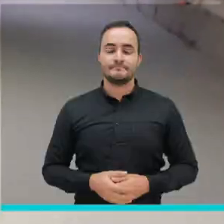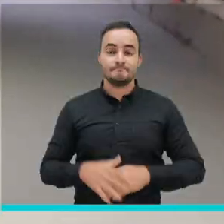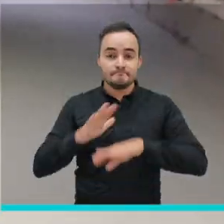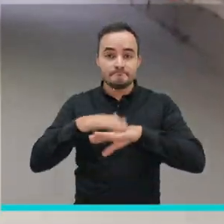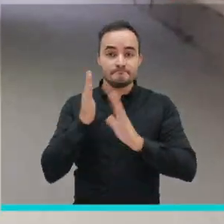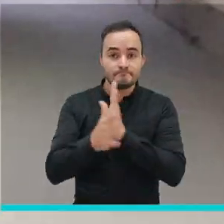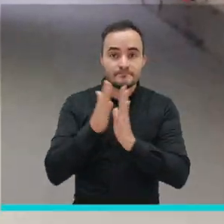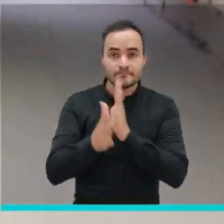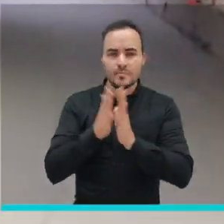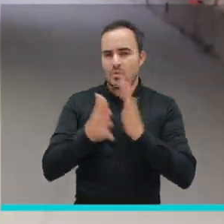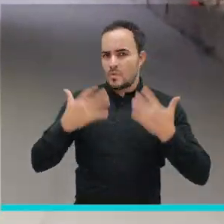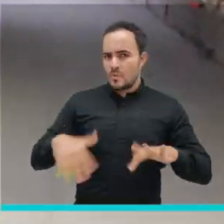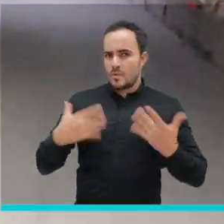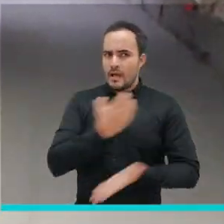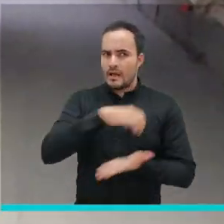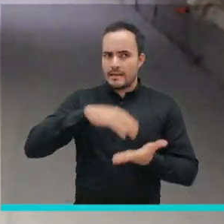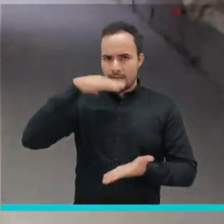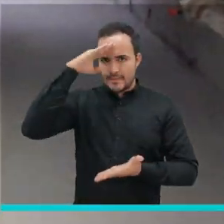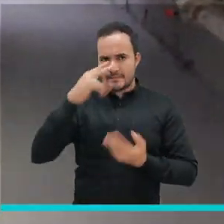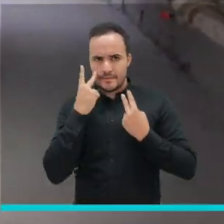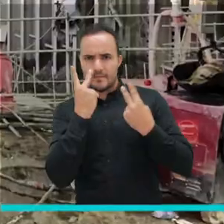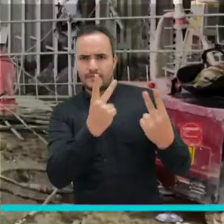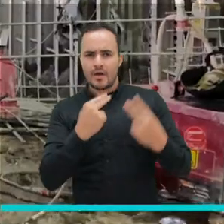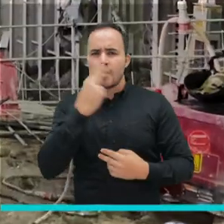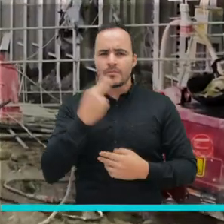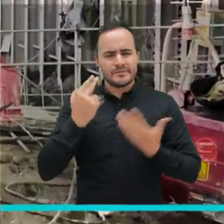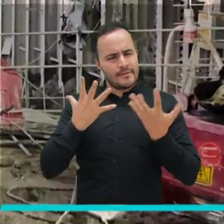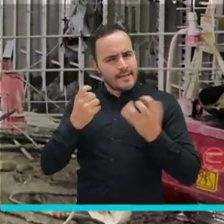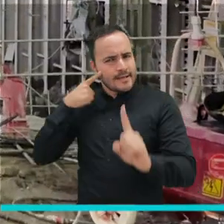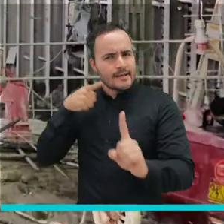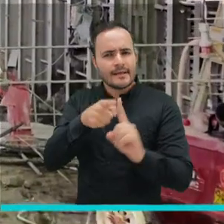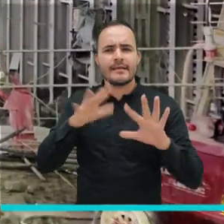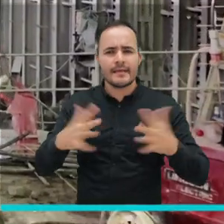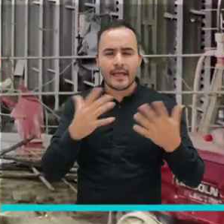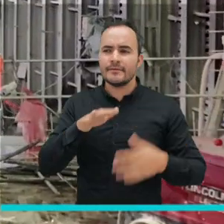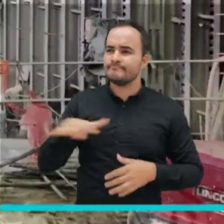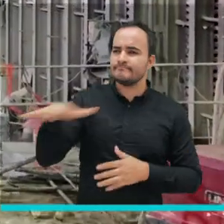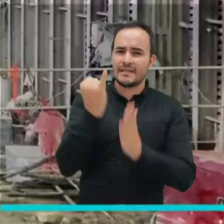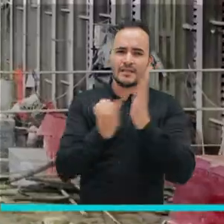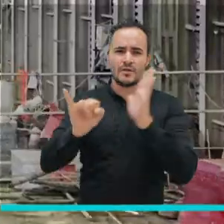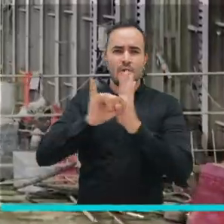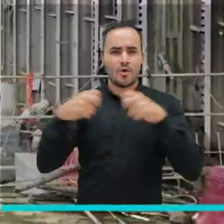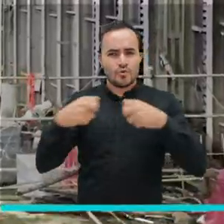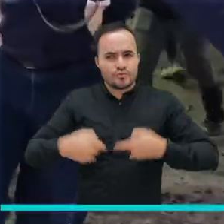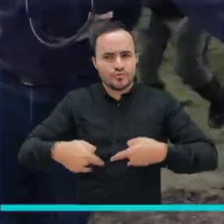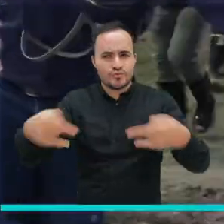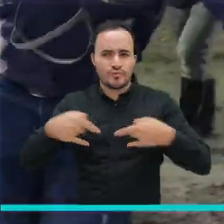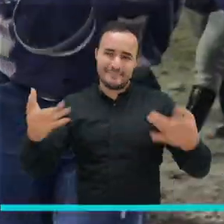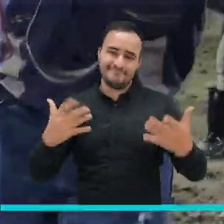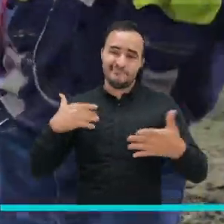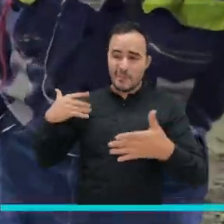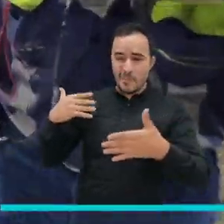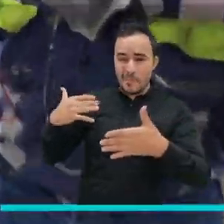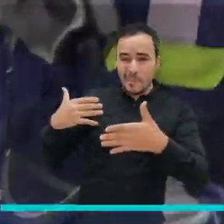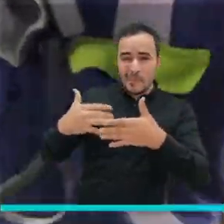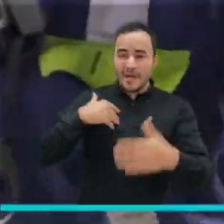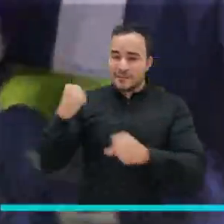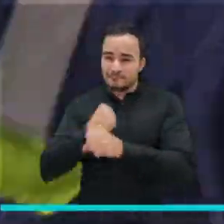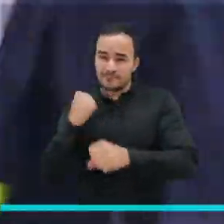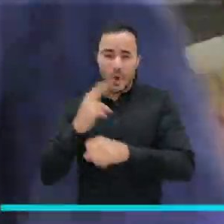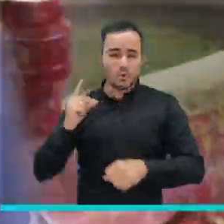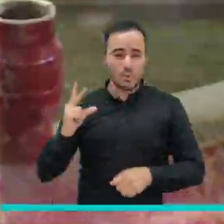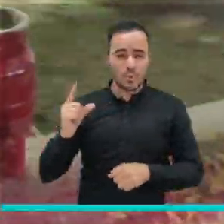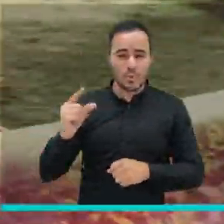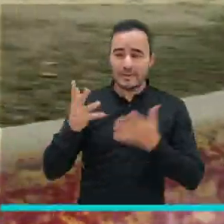Uno de los compromisos al inicio de la Administración Medellín Futuro era recuperar el proyecto Hidroituango. Después de varios